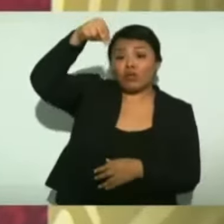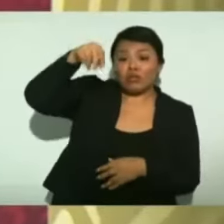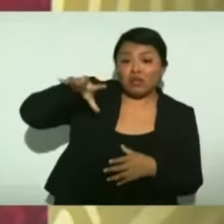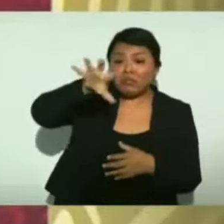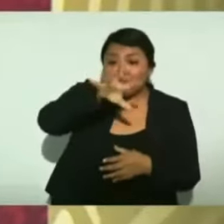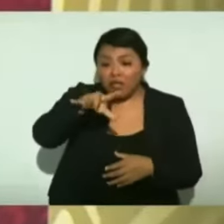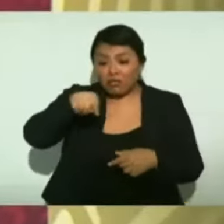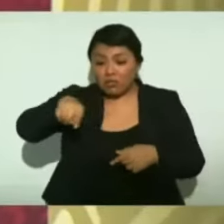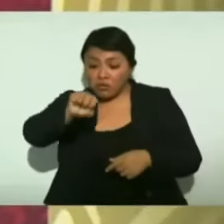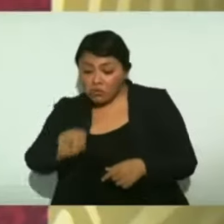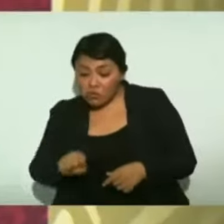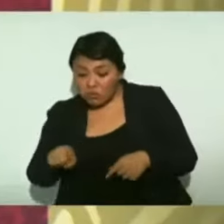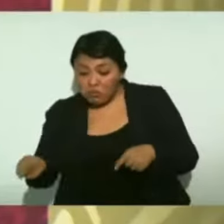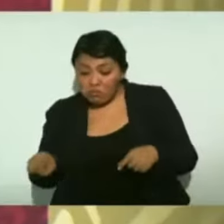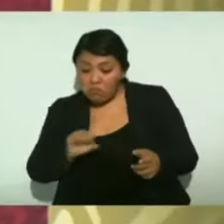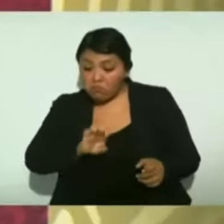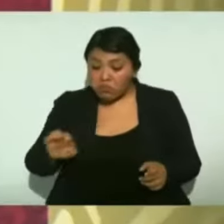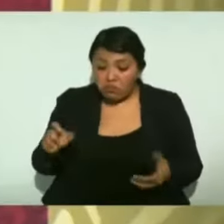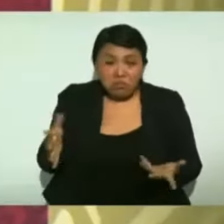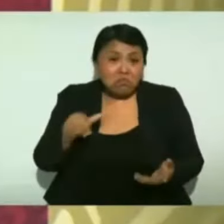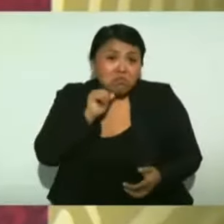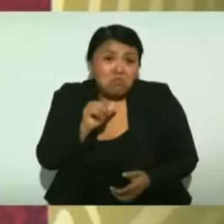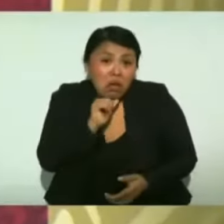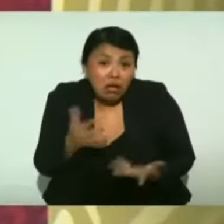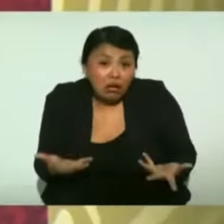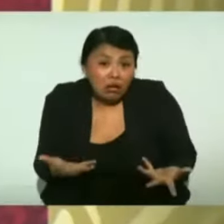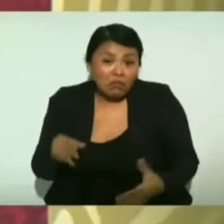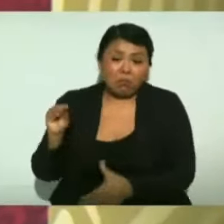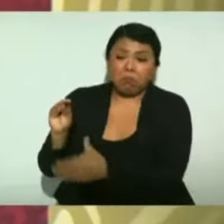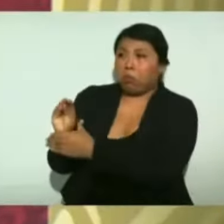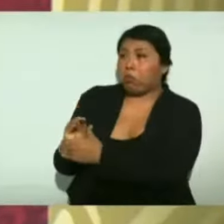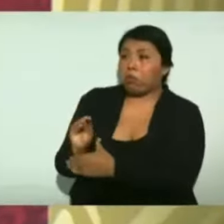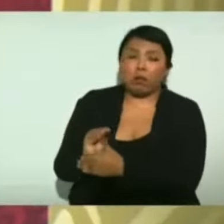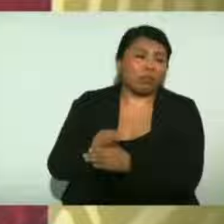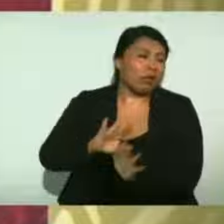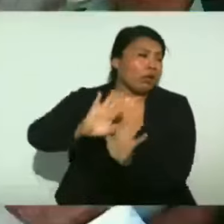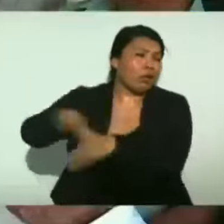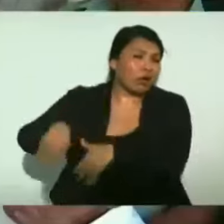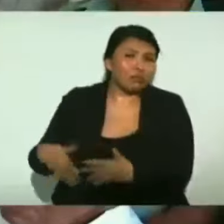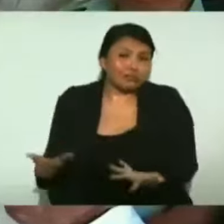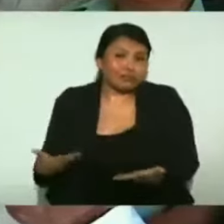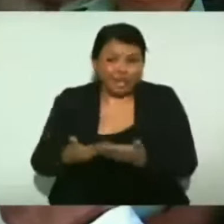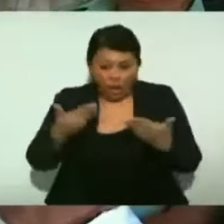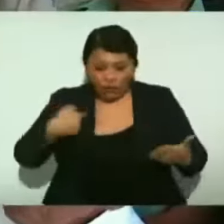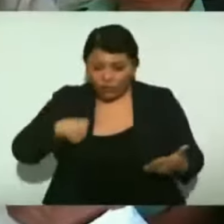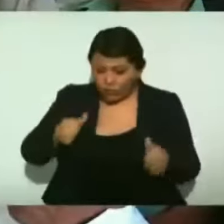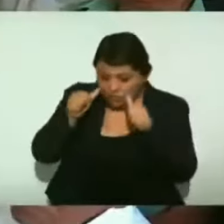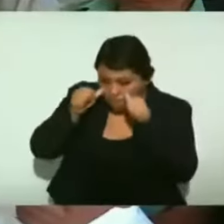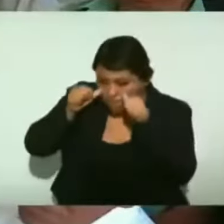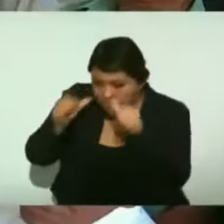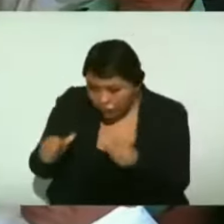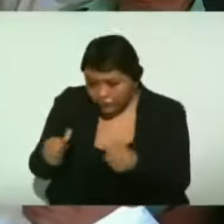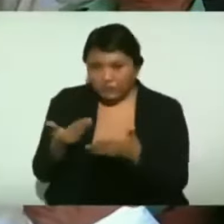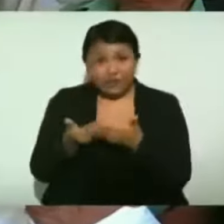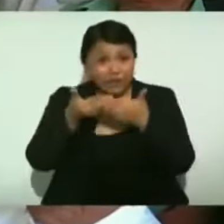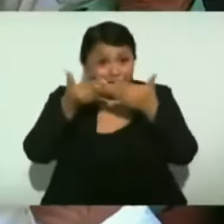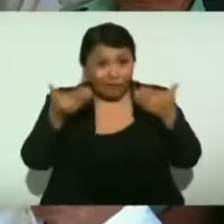y el sureste estaba abandonado. Le tocó ahora